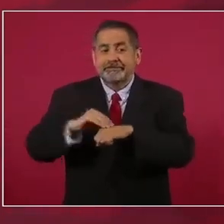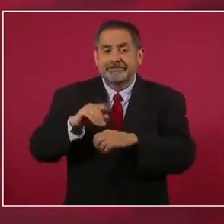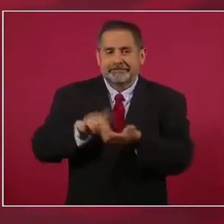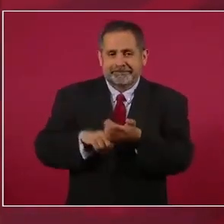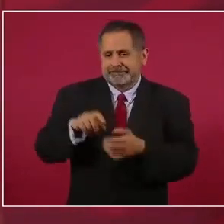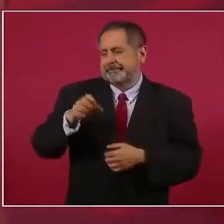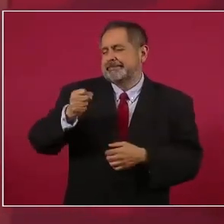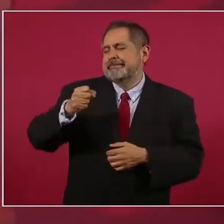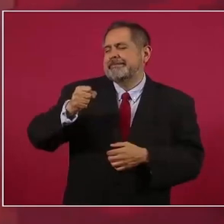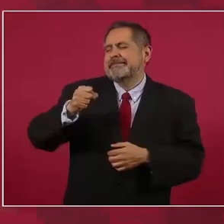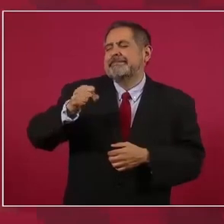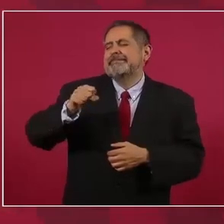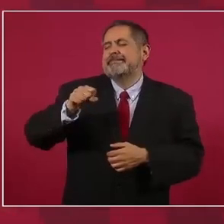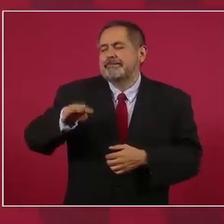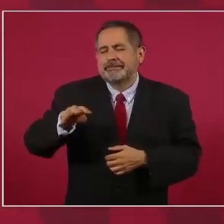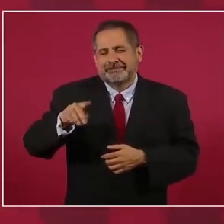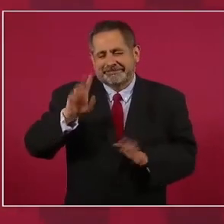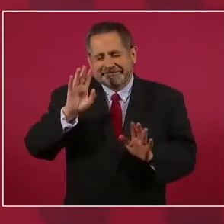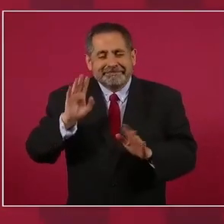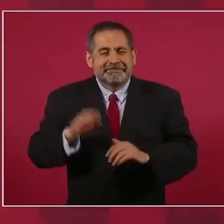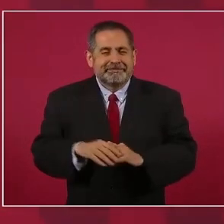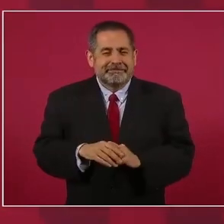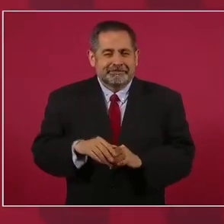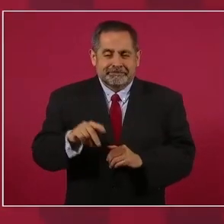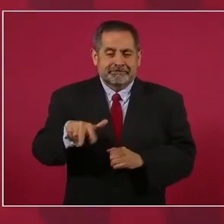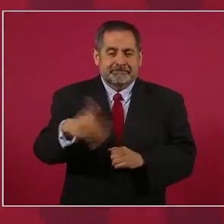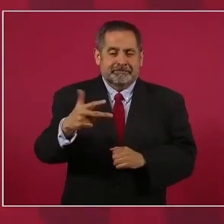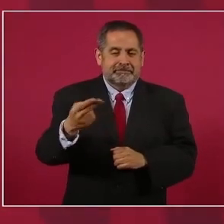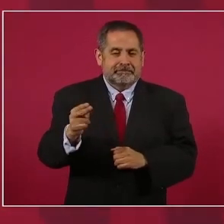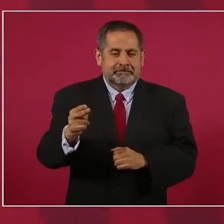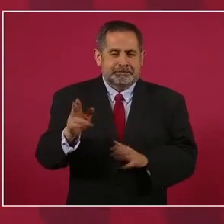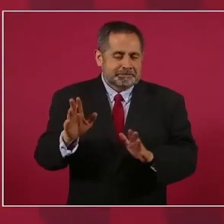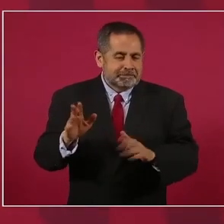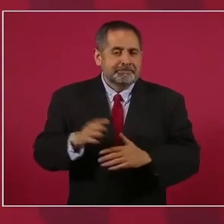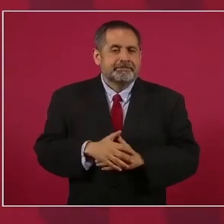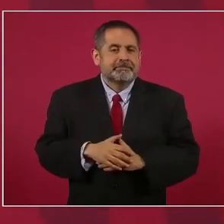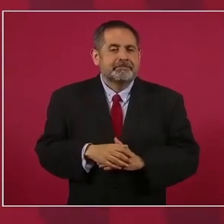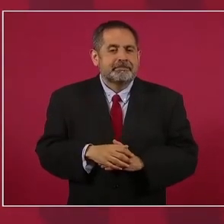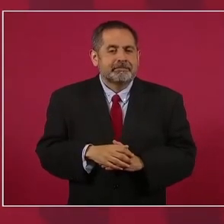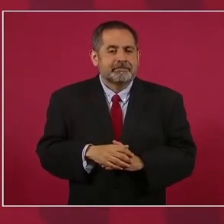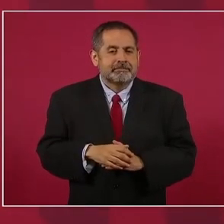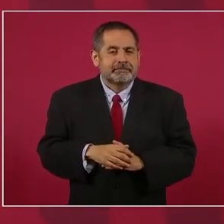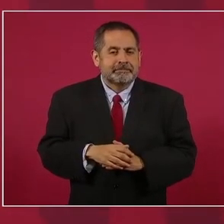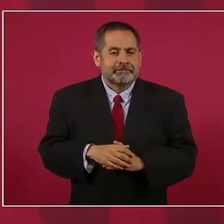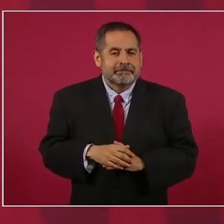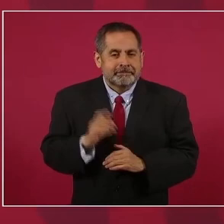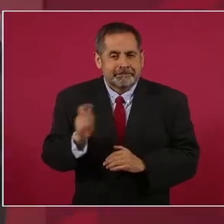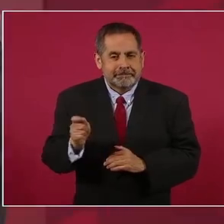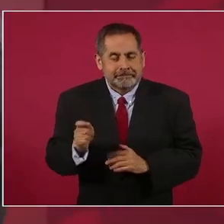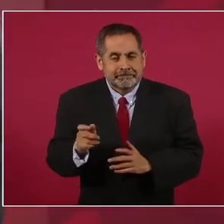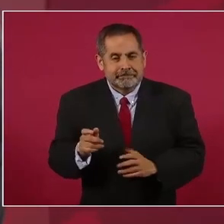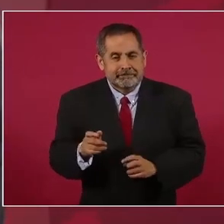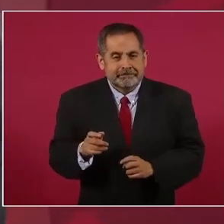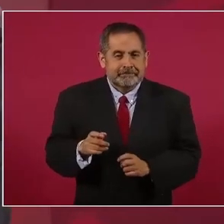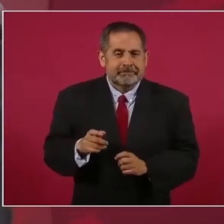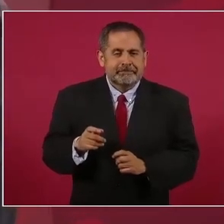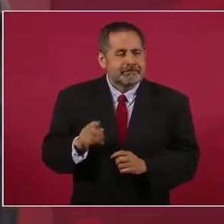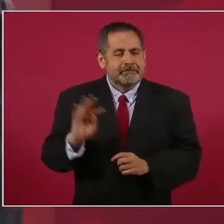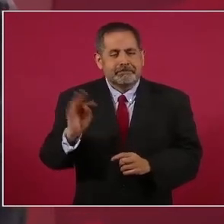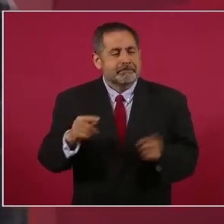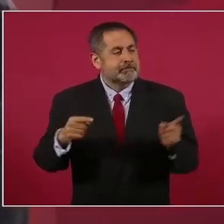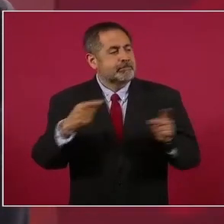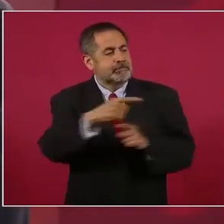69, el 13 de noviembre, pero dice tú,